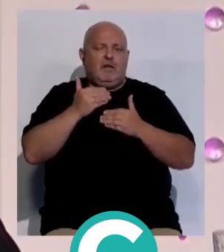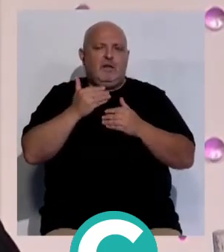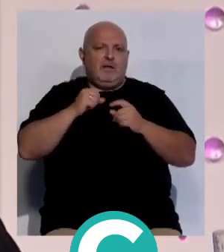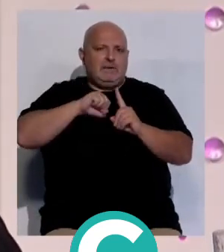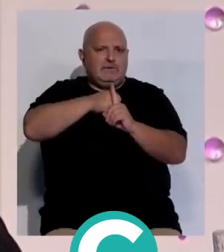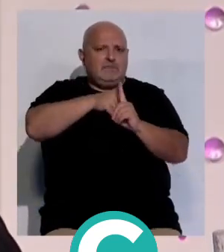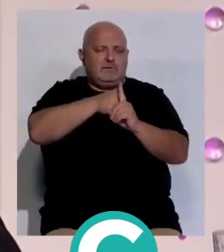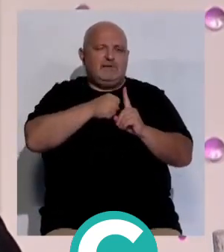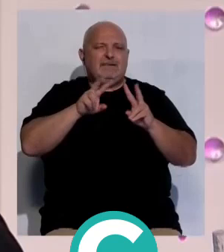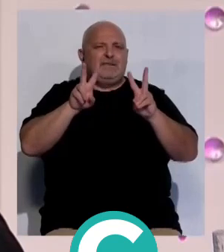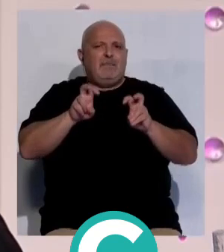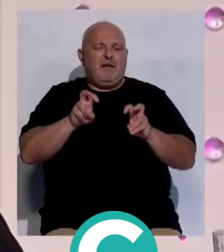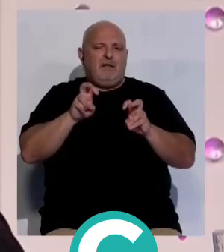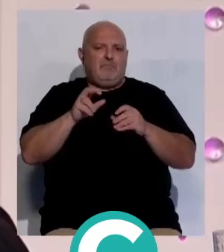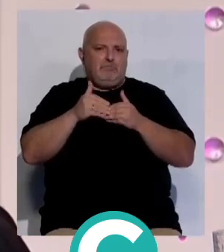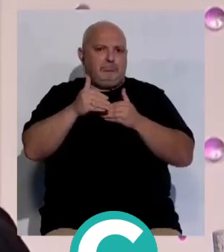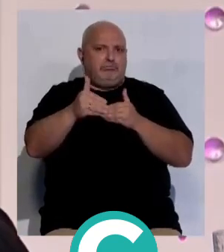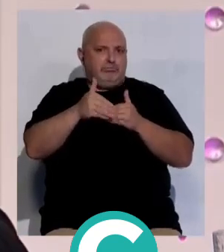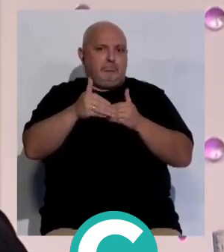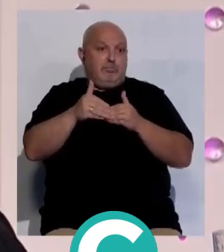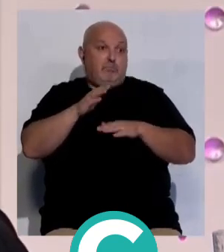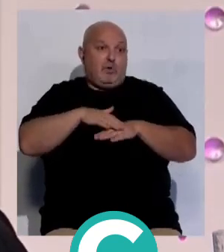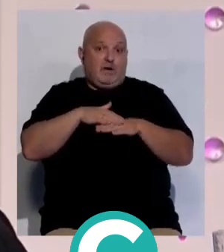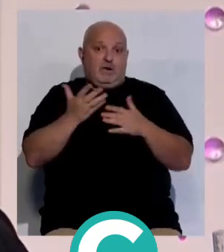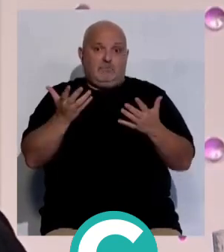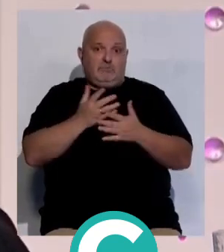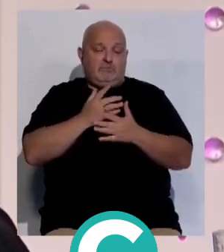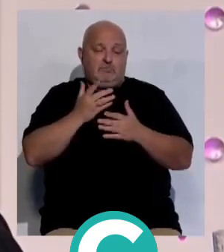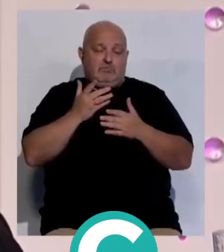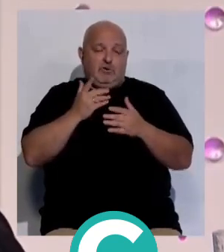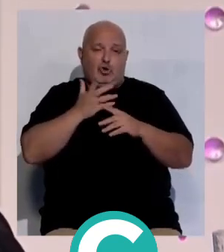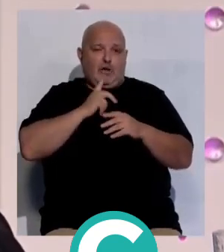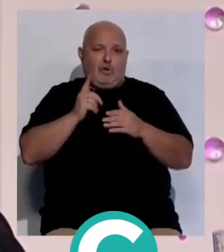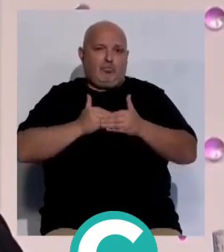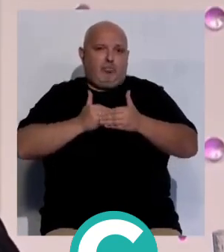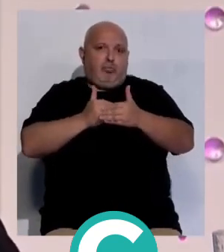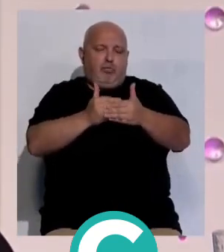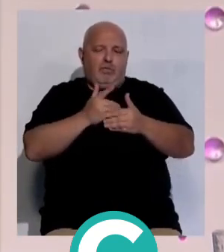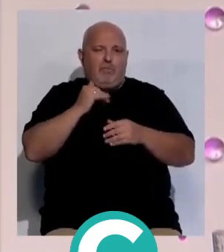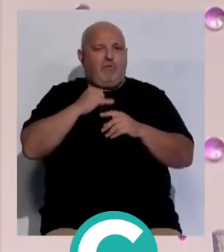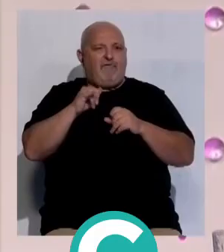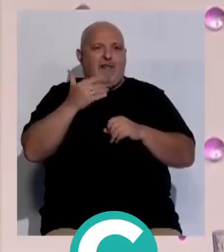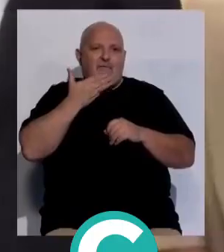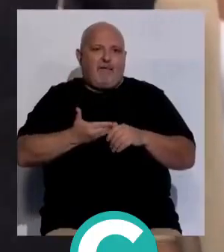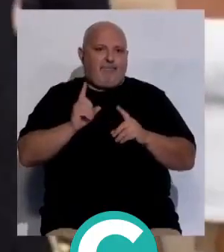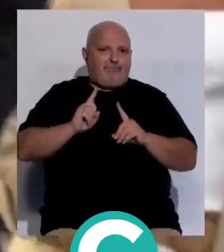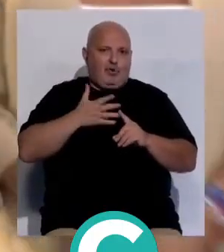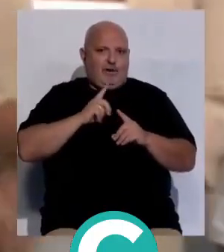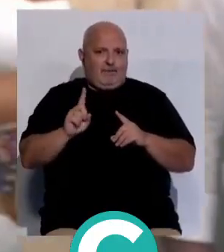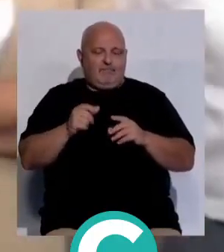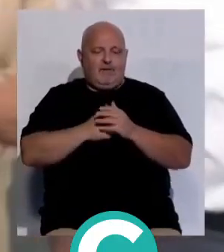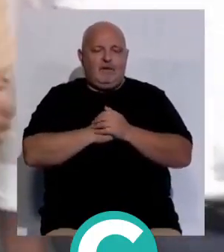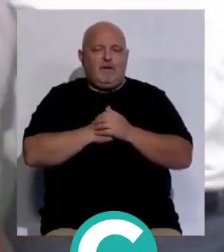apretar los temas en el tiempo, porque muchas veces estas cosas se dilatan en el tiempo y es lo que hace que las cosas se aburran o no acaben saliendo.